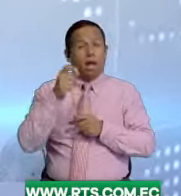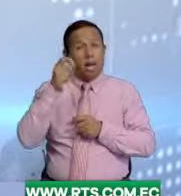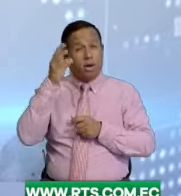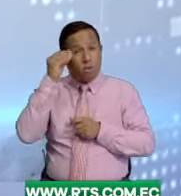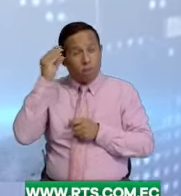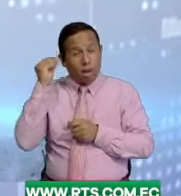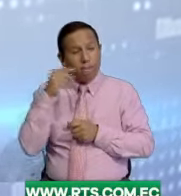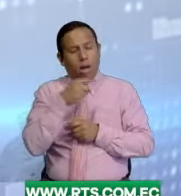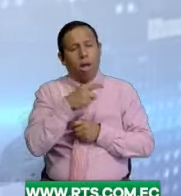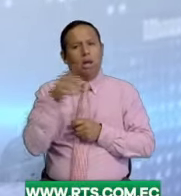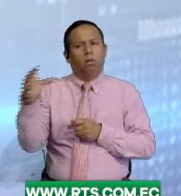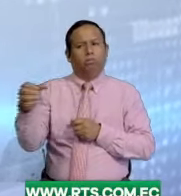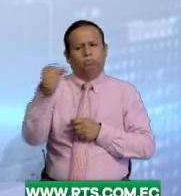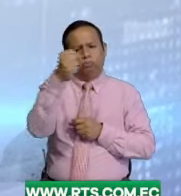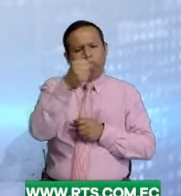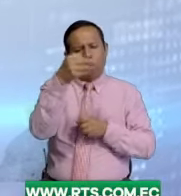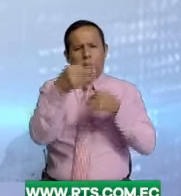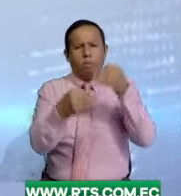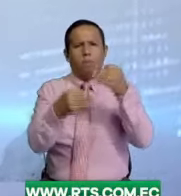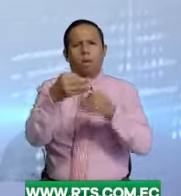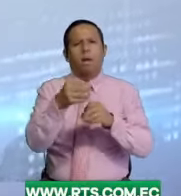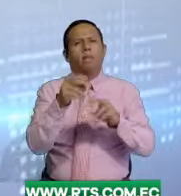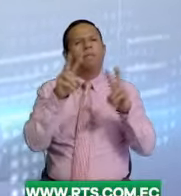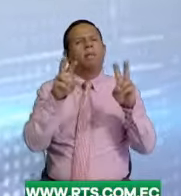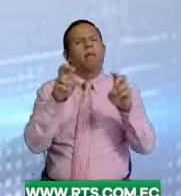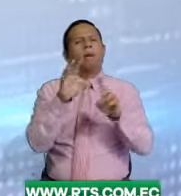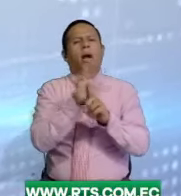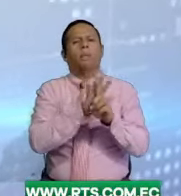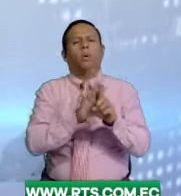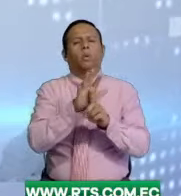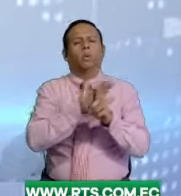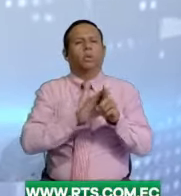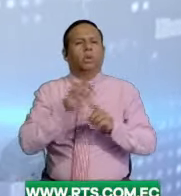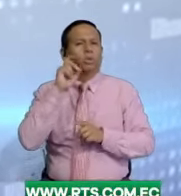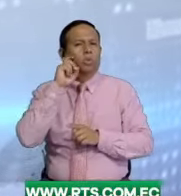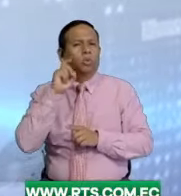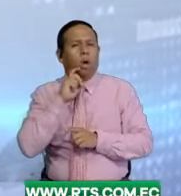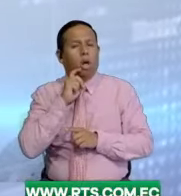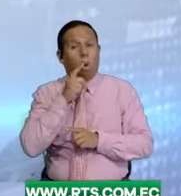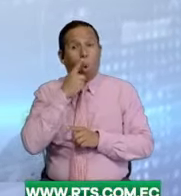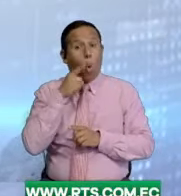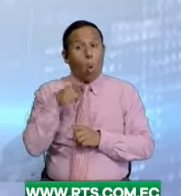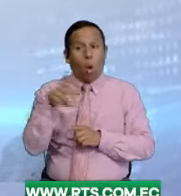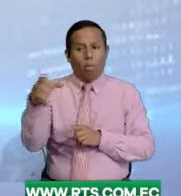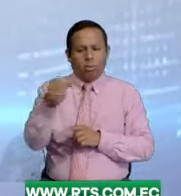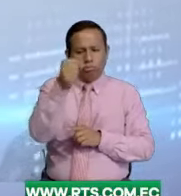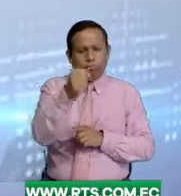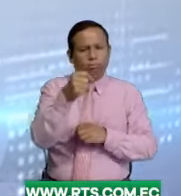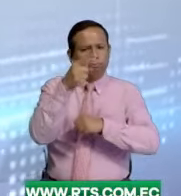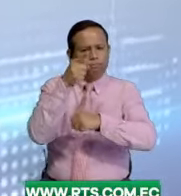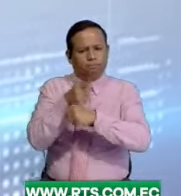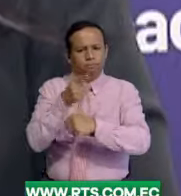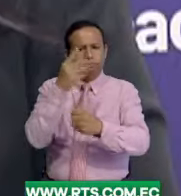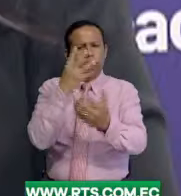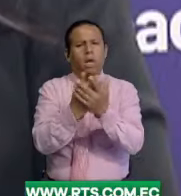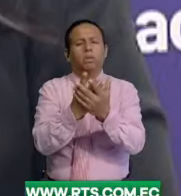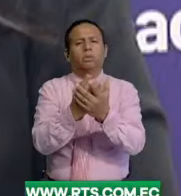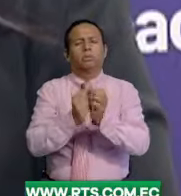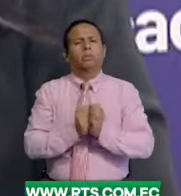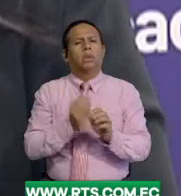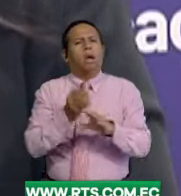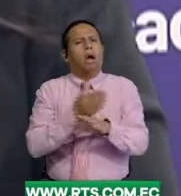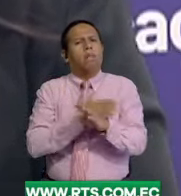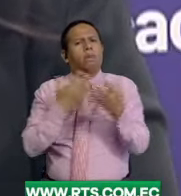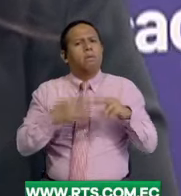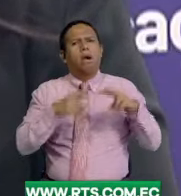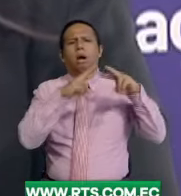calificación de flagrancia por el delito de abuso sexual y el sujeto recibió la orden de prisión preventiva. Se hicieron las derivaciones